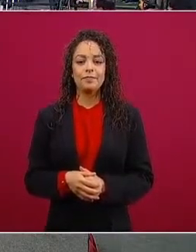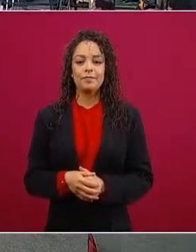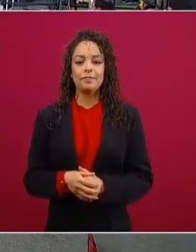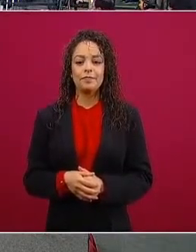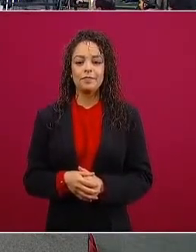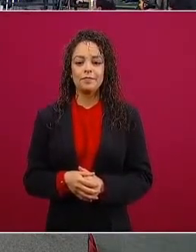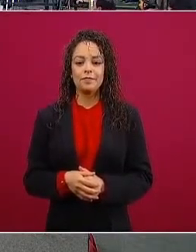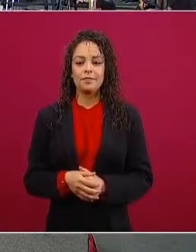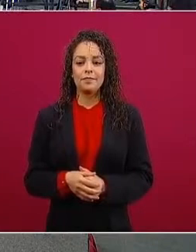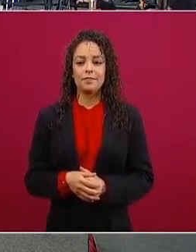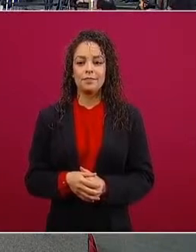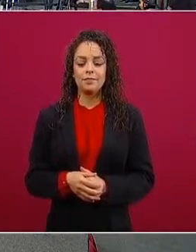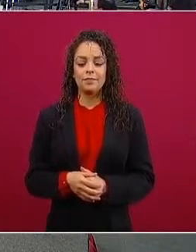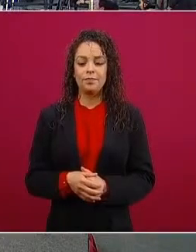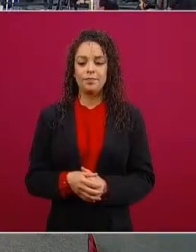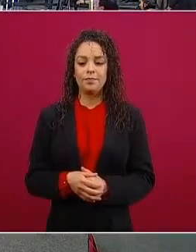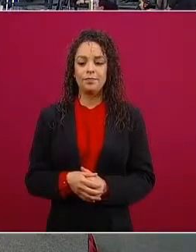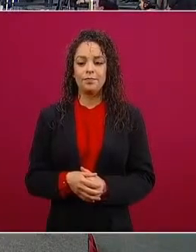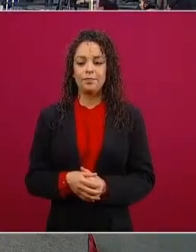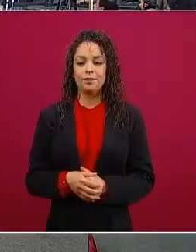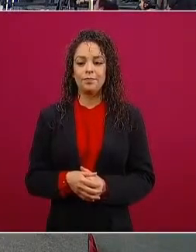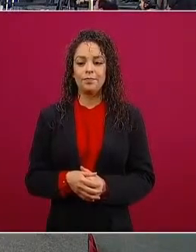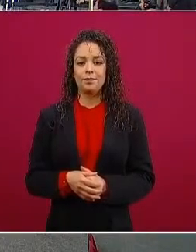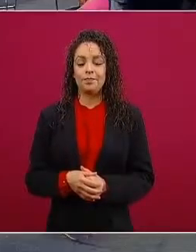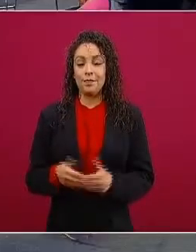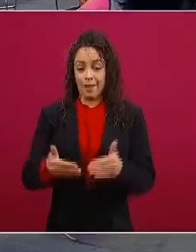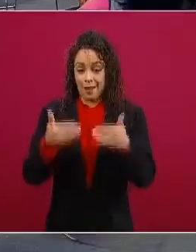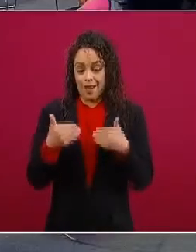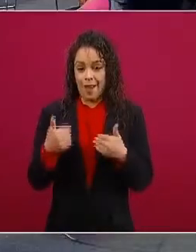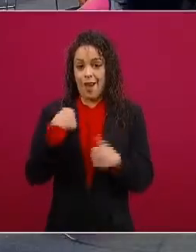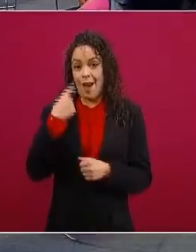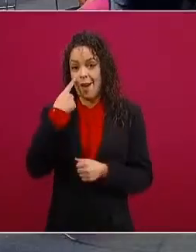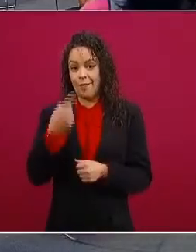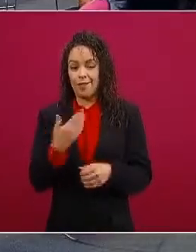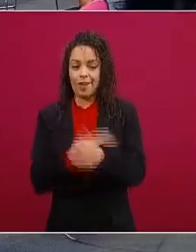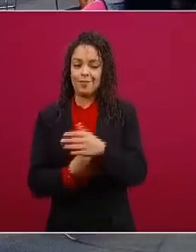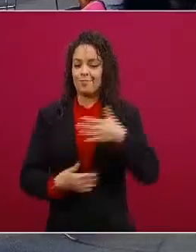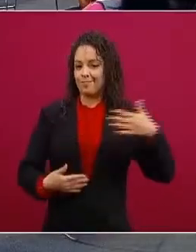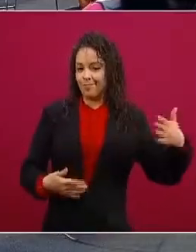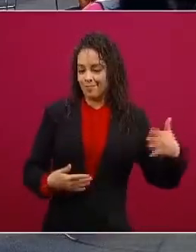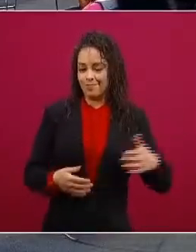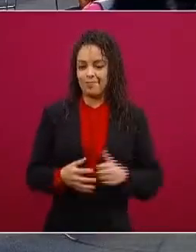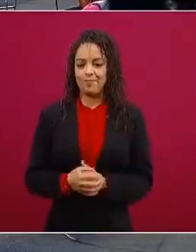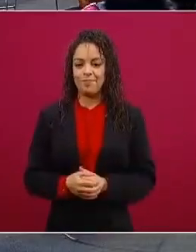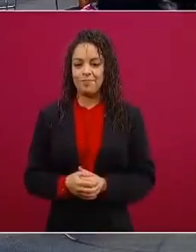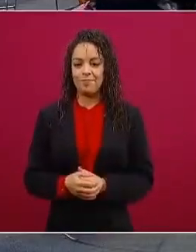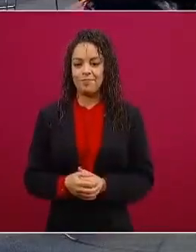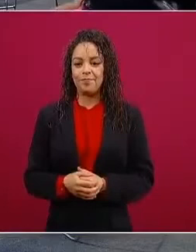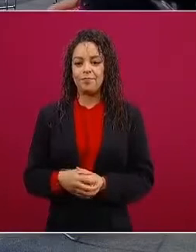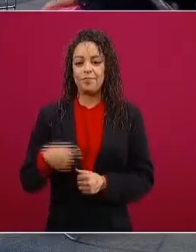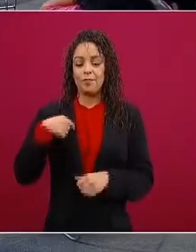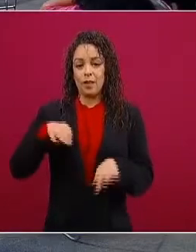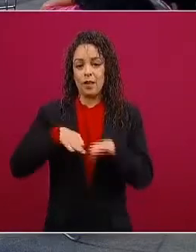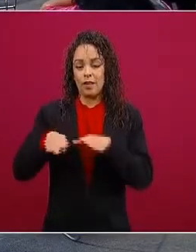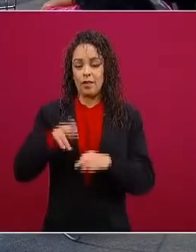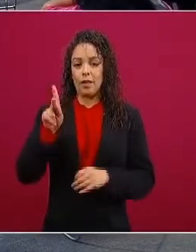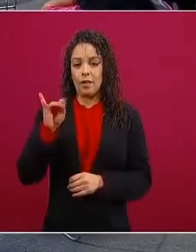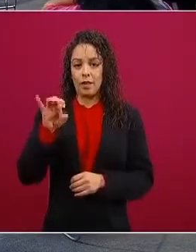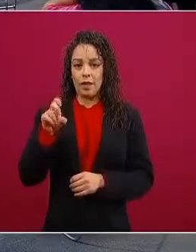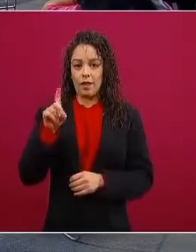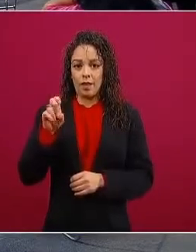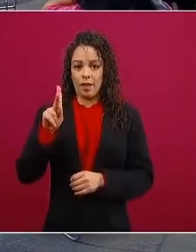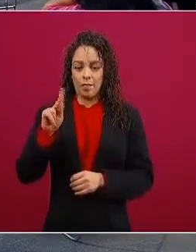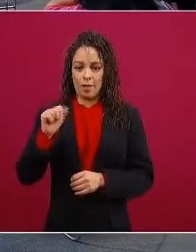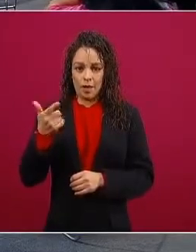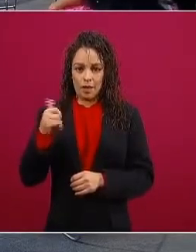de nuestra perspectiva es izquierda a este lado presidente gracias reina y de ramírez pie de página y bueno y